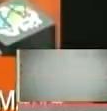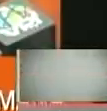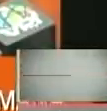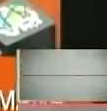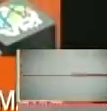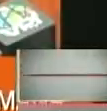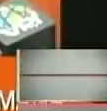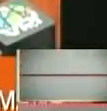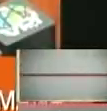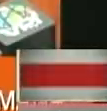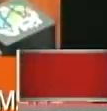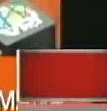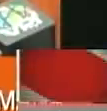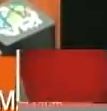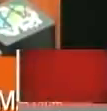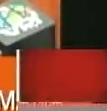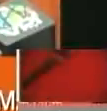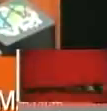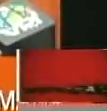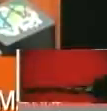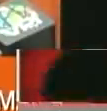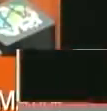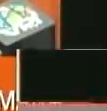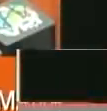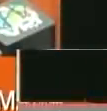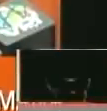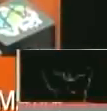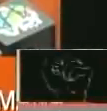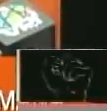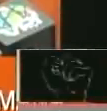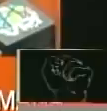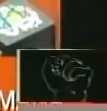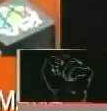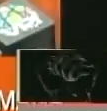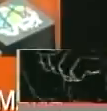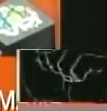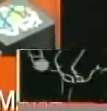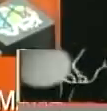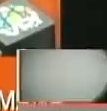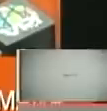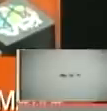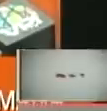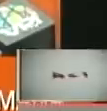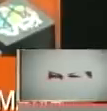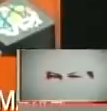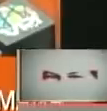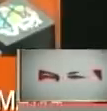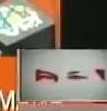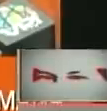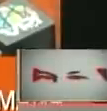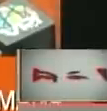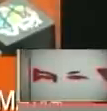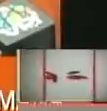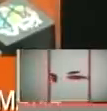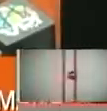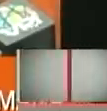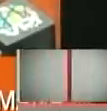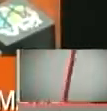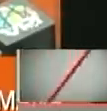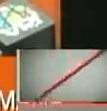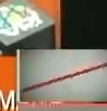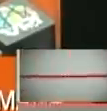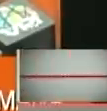comenzamos a visualizar la presencia de un grupo de motorizados armados, aproximadamente entre 12 y 15